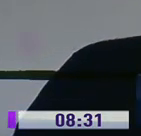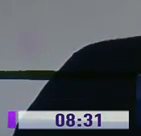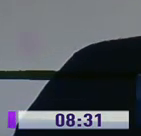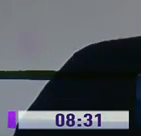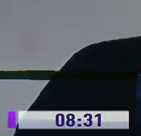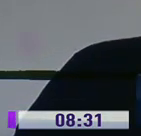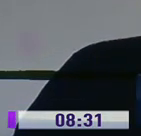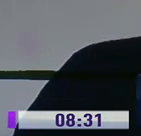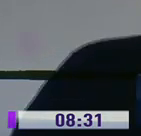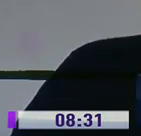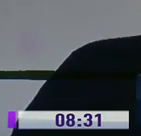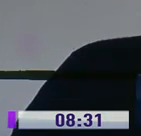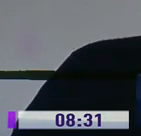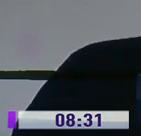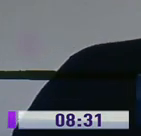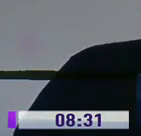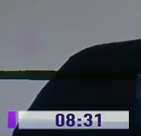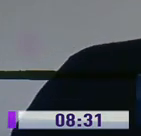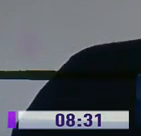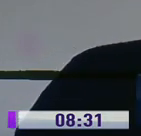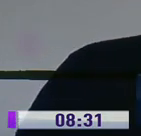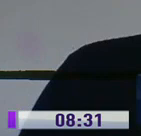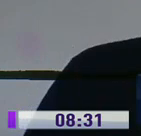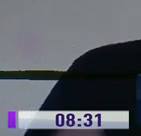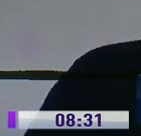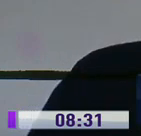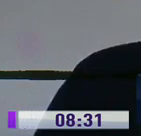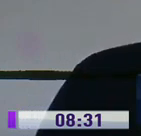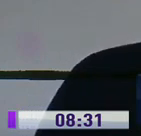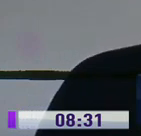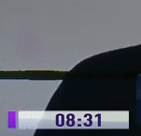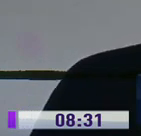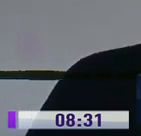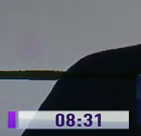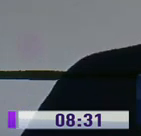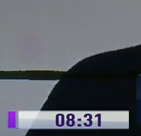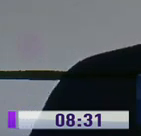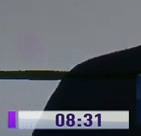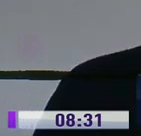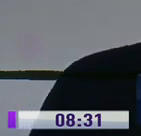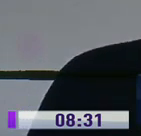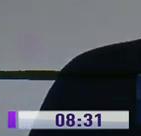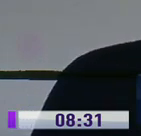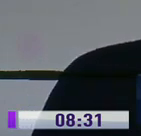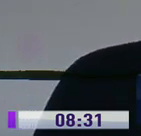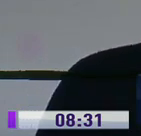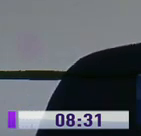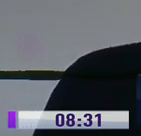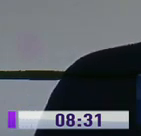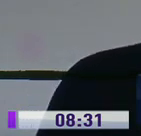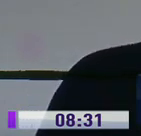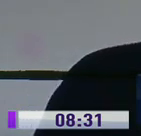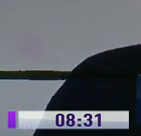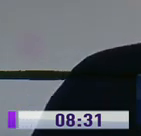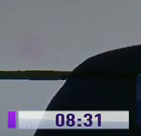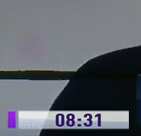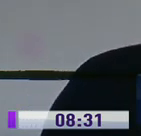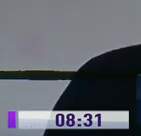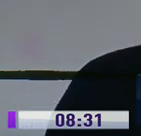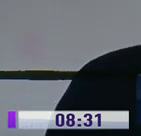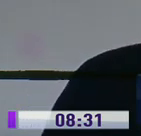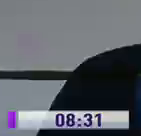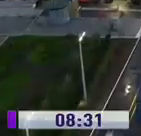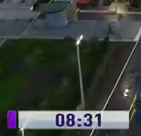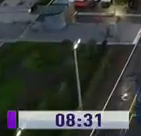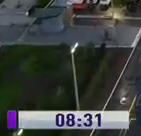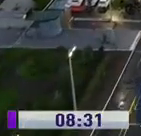camas aproximadamente. Tienen cuartos dobles con suficiente espacio, tienen cuartos individuales. Lo importante es guardar las medidas